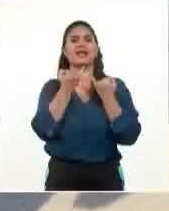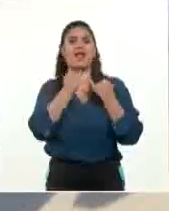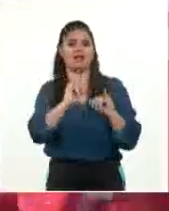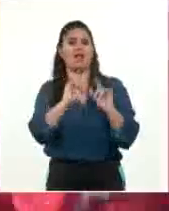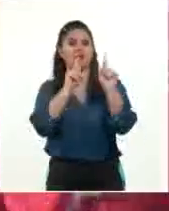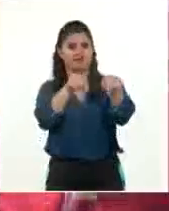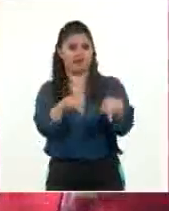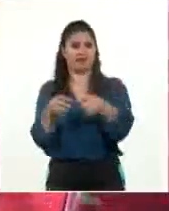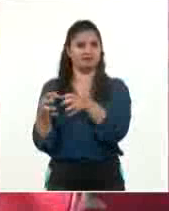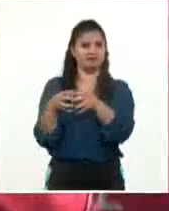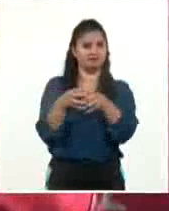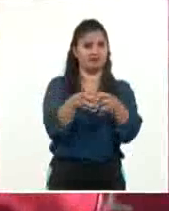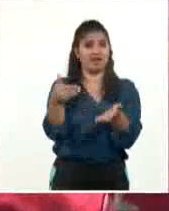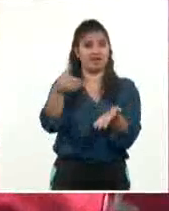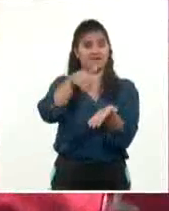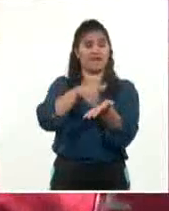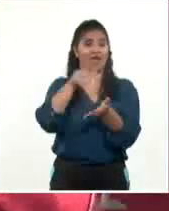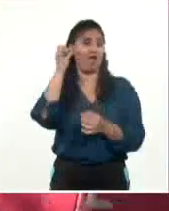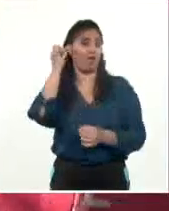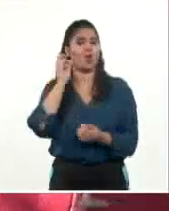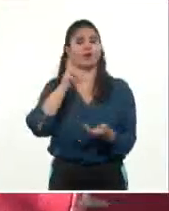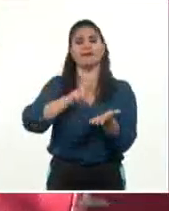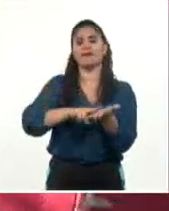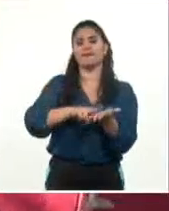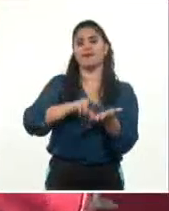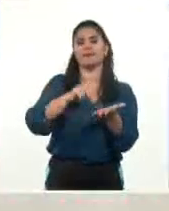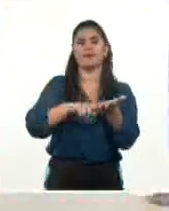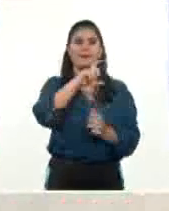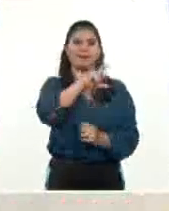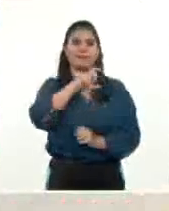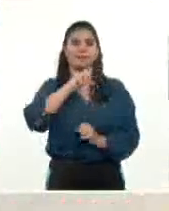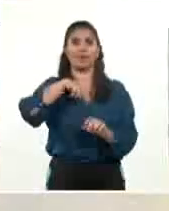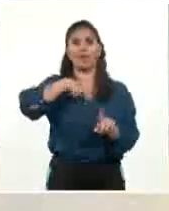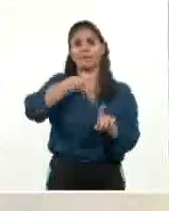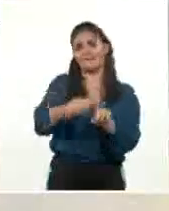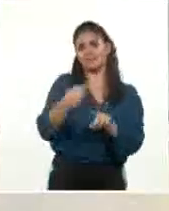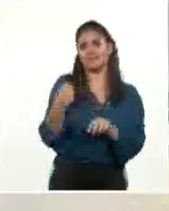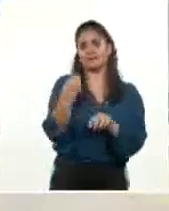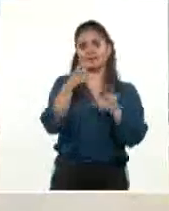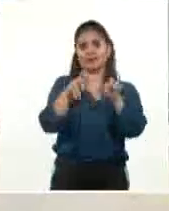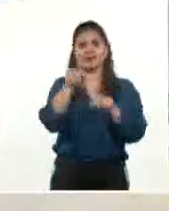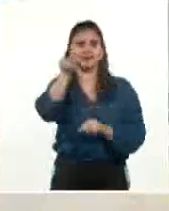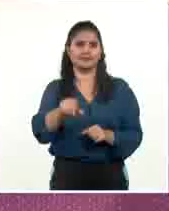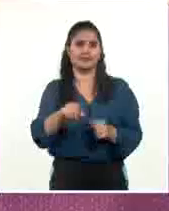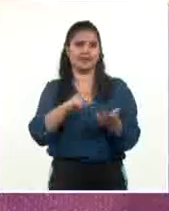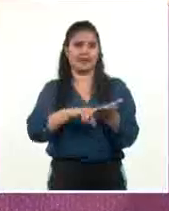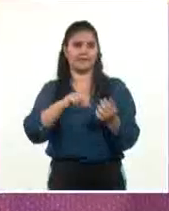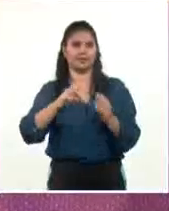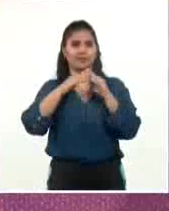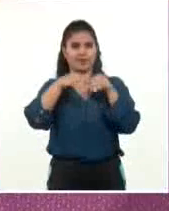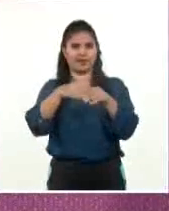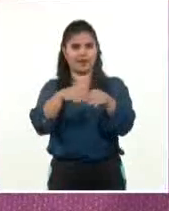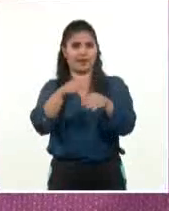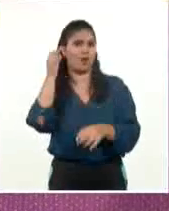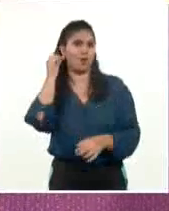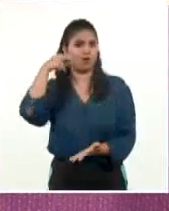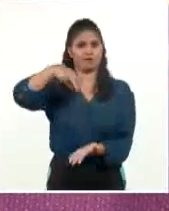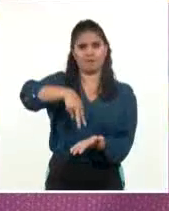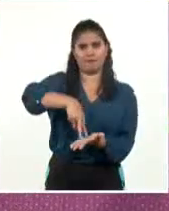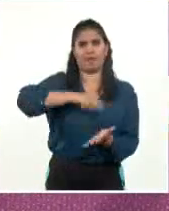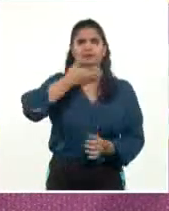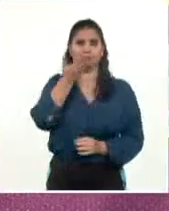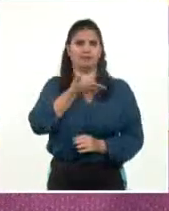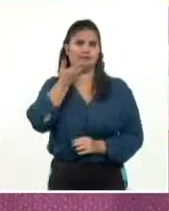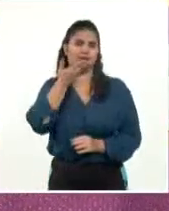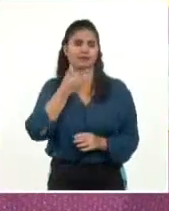presidido por Yanay Zicaponápoles, miembro del comité central y primera secretaria del partido en Grauma. Perucho Figueredo no